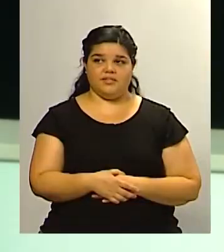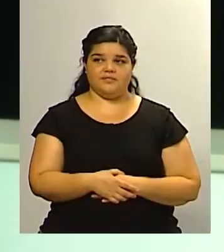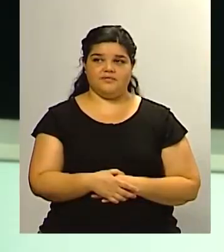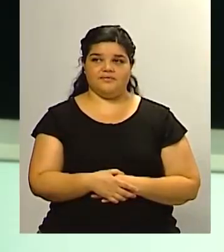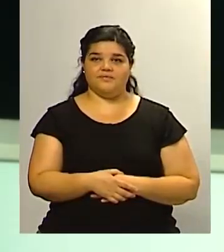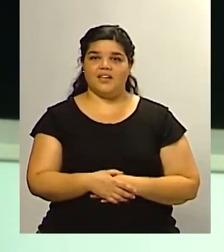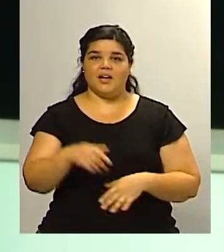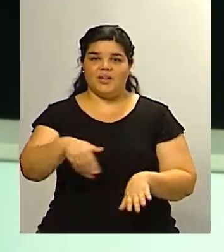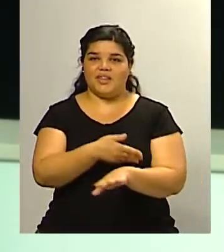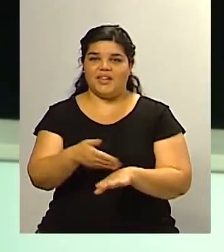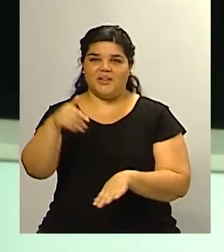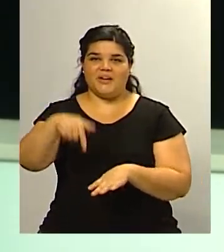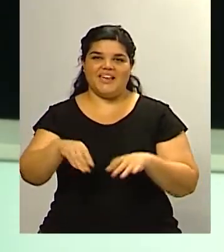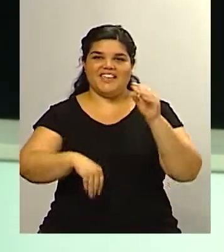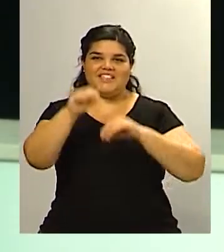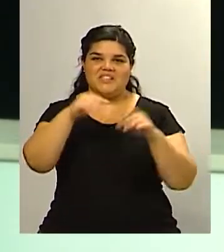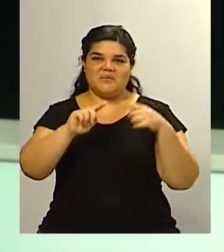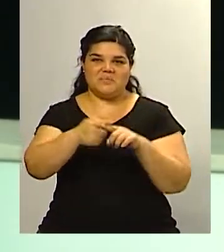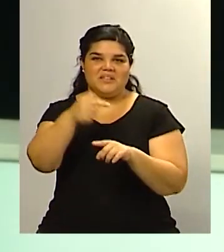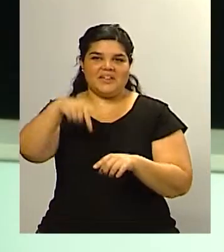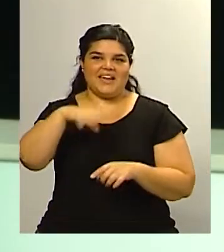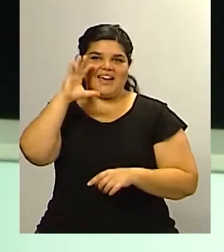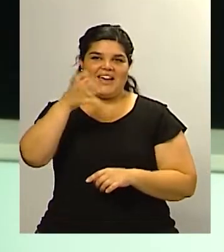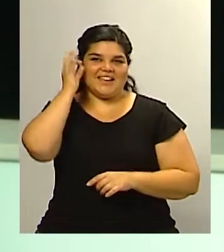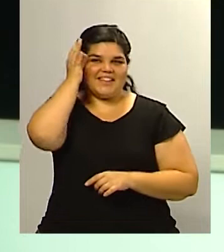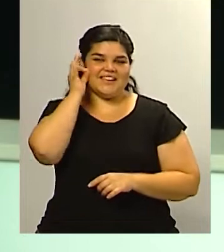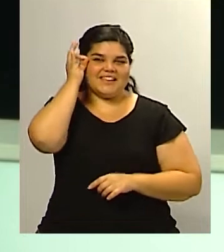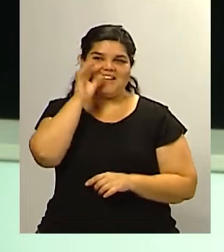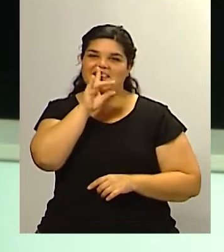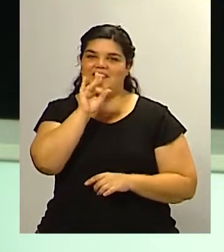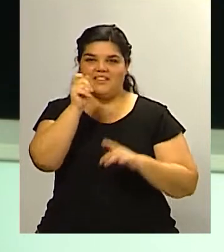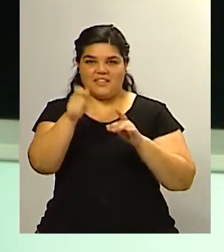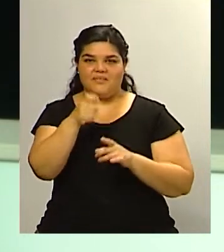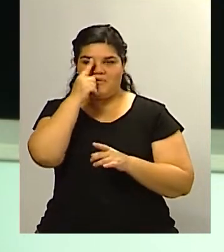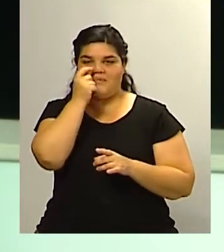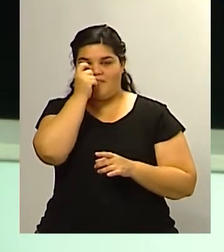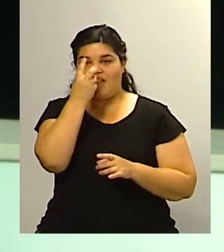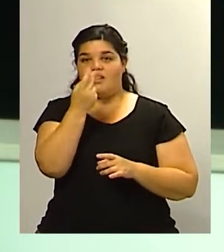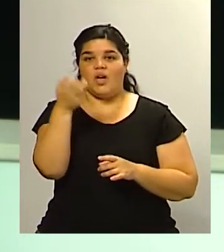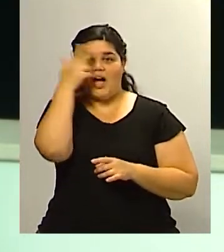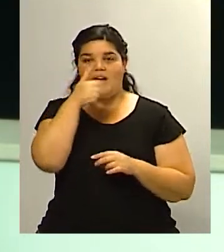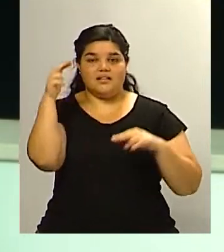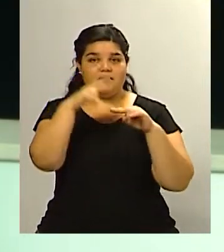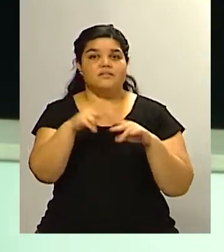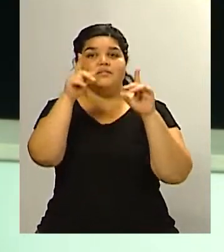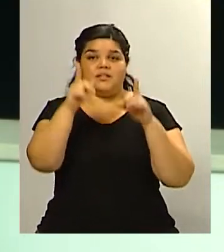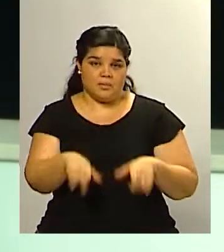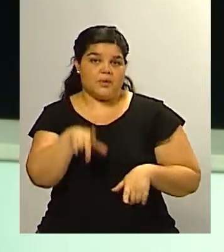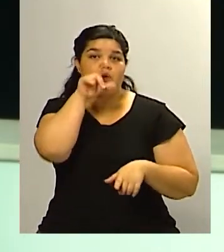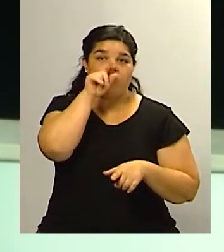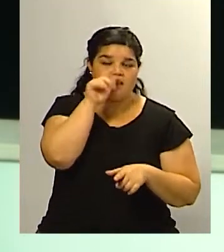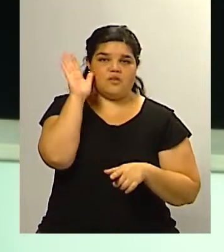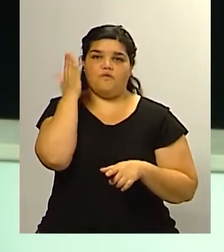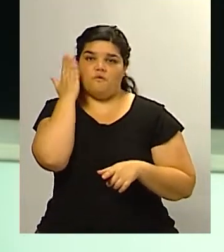bueno seguimos aquí en chat político estamos en el 30 de la TDA 22 de Super Canal HD también estamos presentes en las redes recuerden en Twitter en